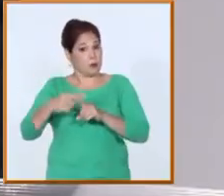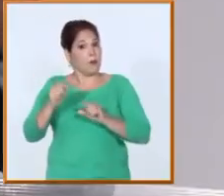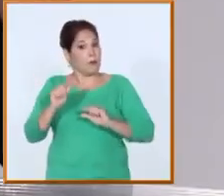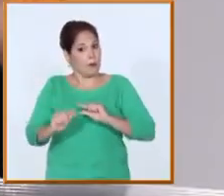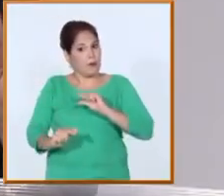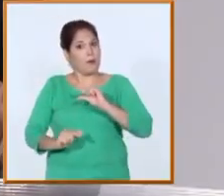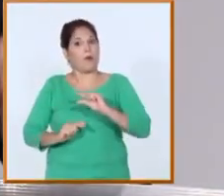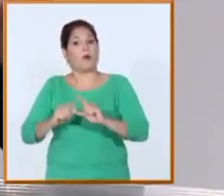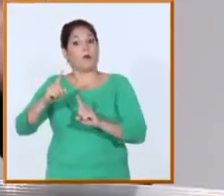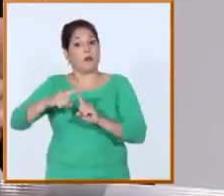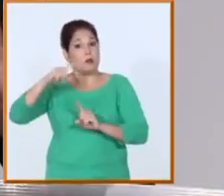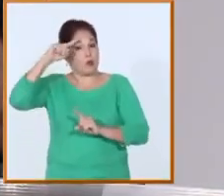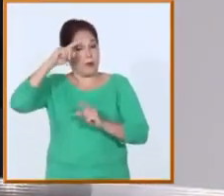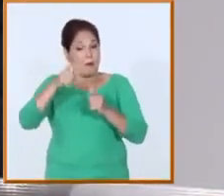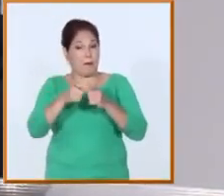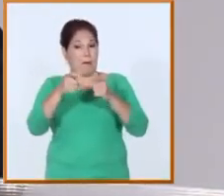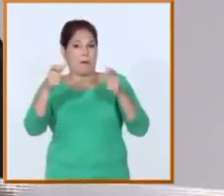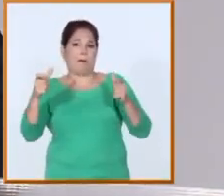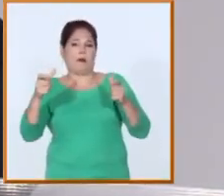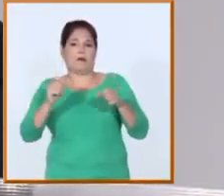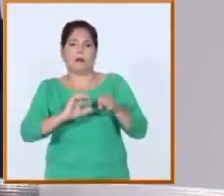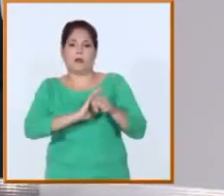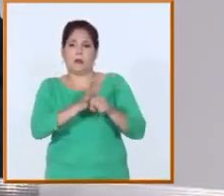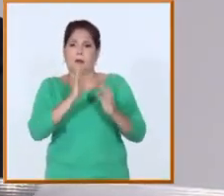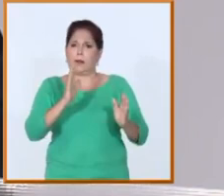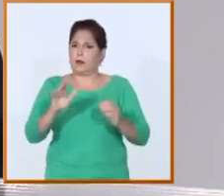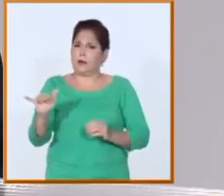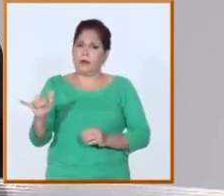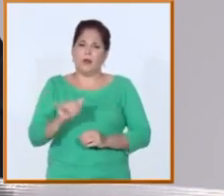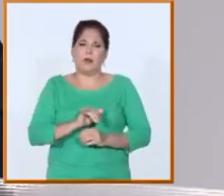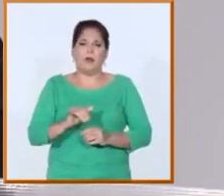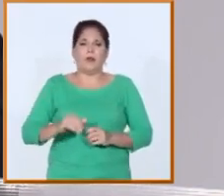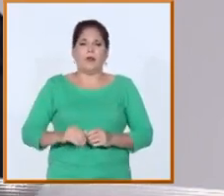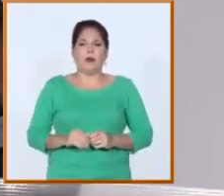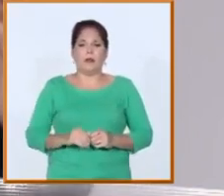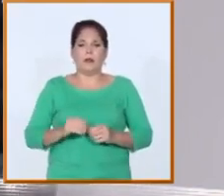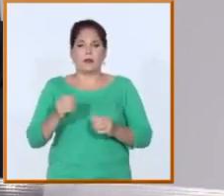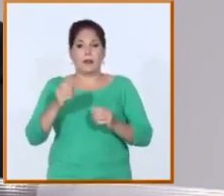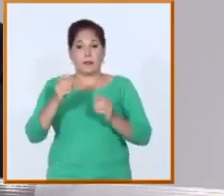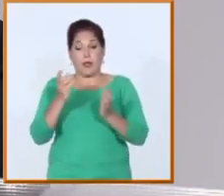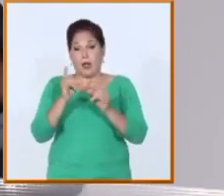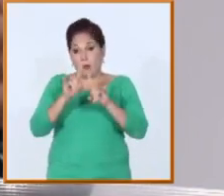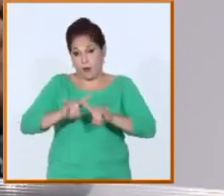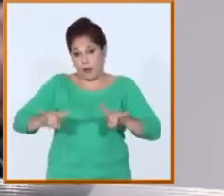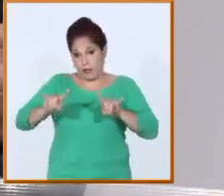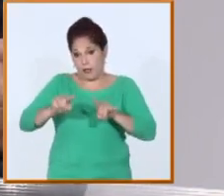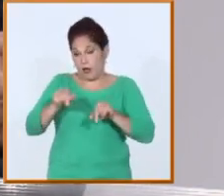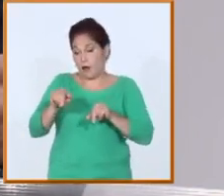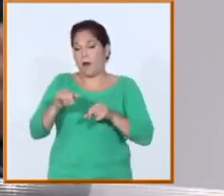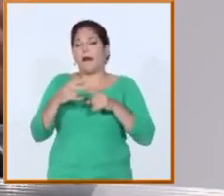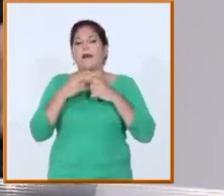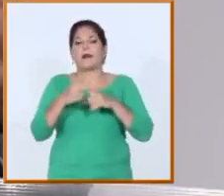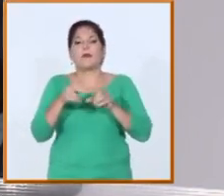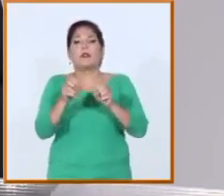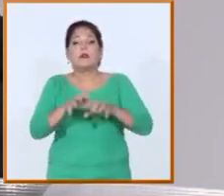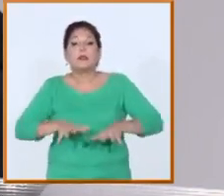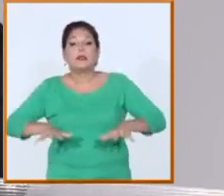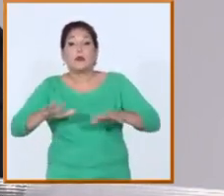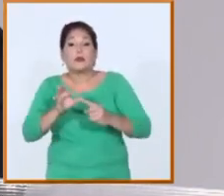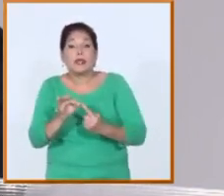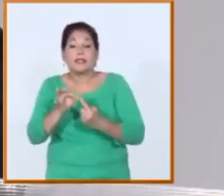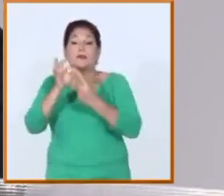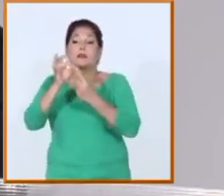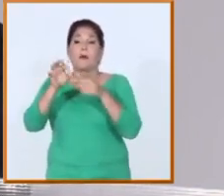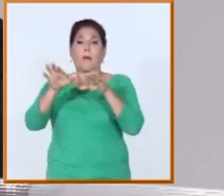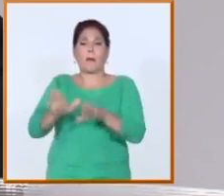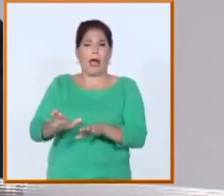Paulatinamente, incluso en el periodo de la pandemia. O que no nos... La educación superior adoptó soluciones particulares, pero no se detuvo